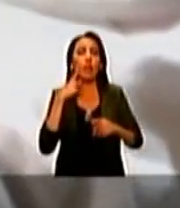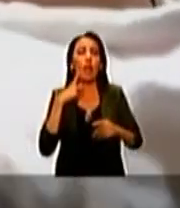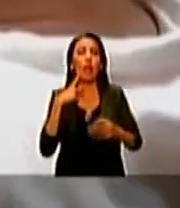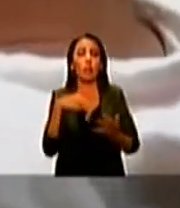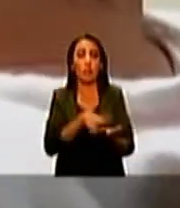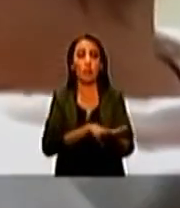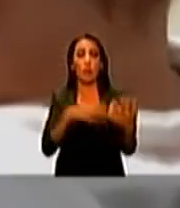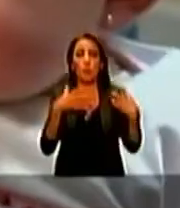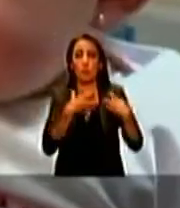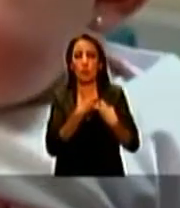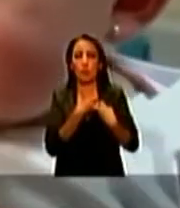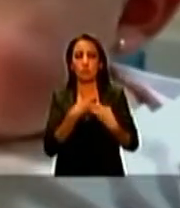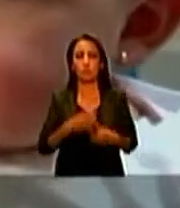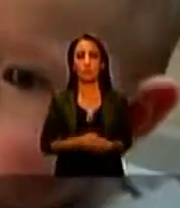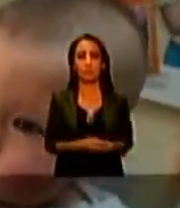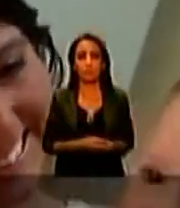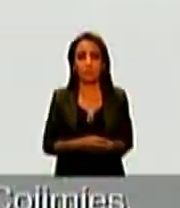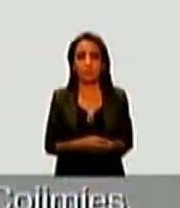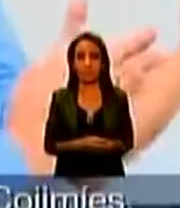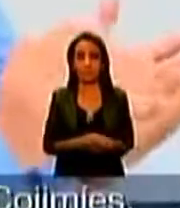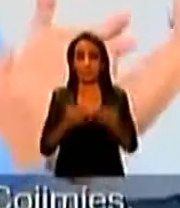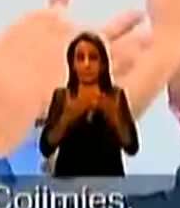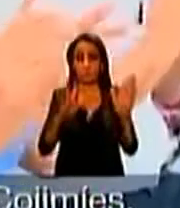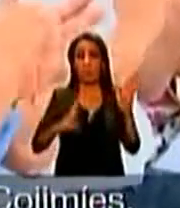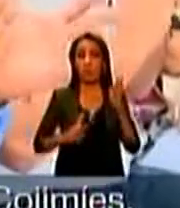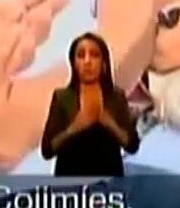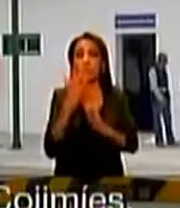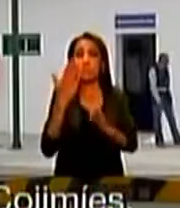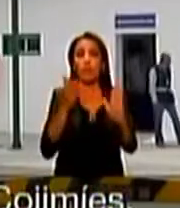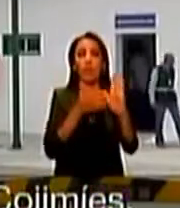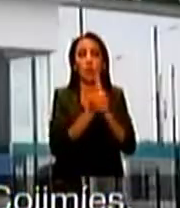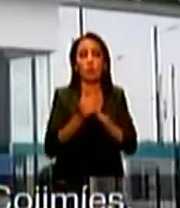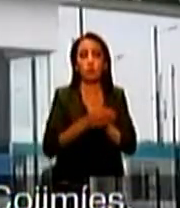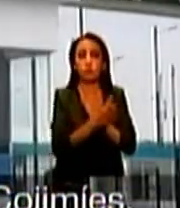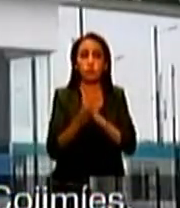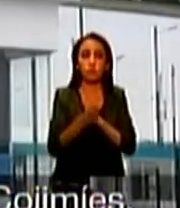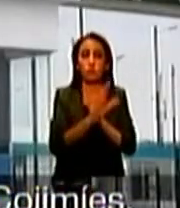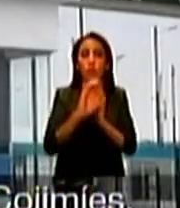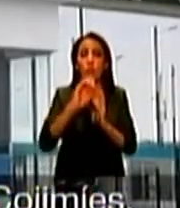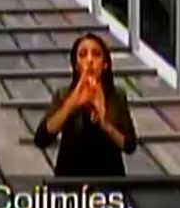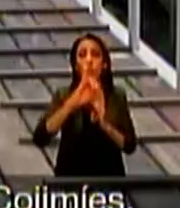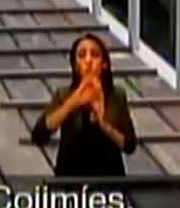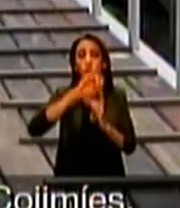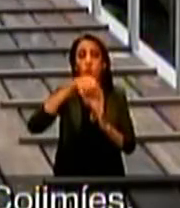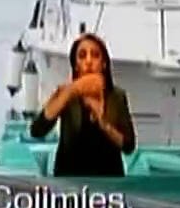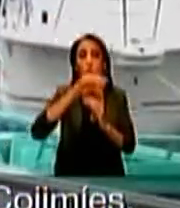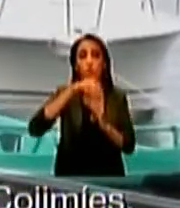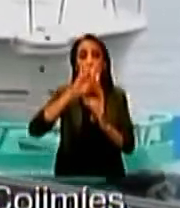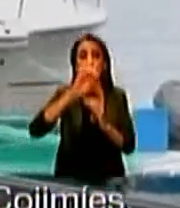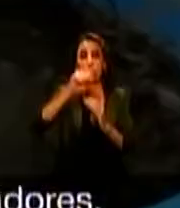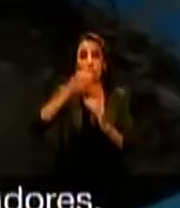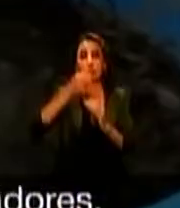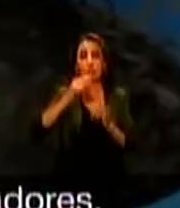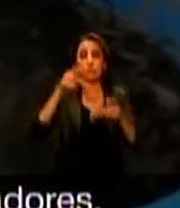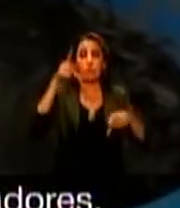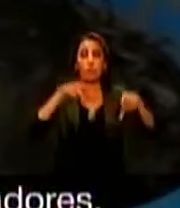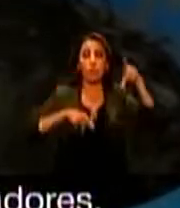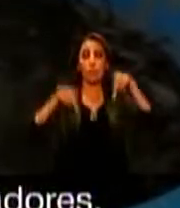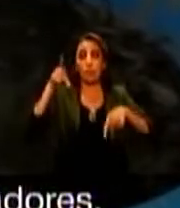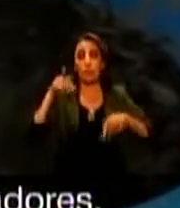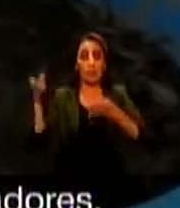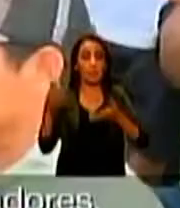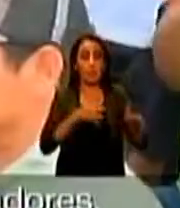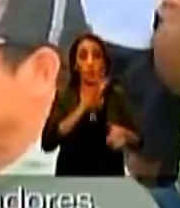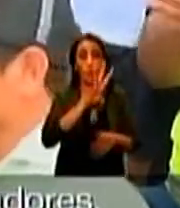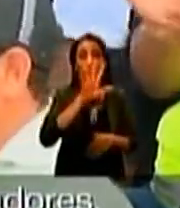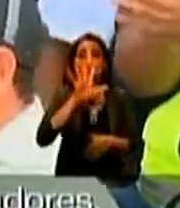de tipo 2 y depresión postparto. Se inauguró la Facilidad Pesquera Cogemíes ubicada en el Cantón Pedernales, beneficiando